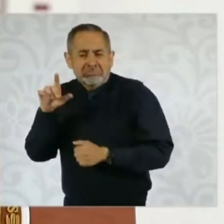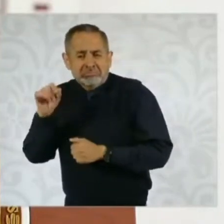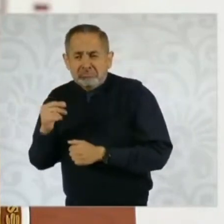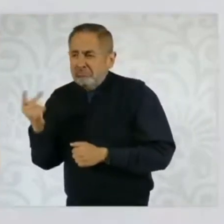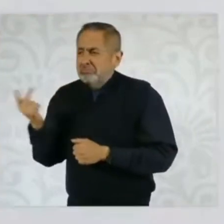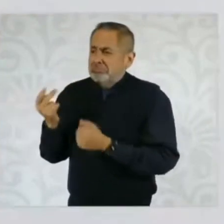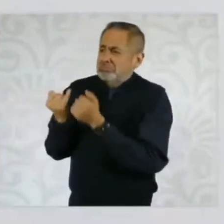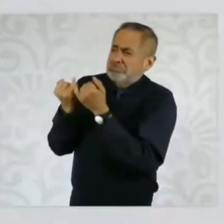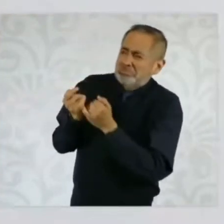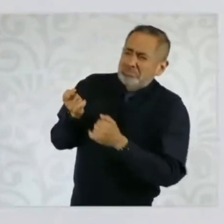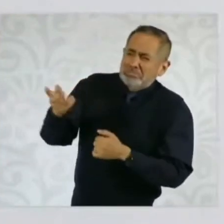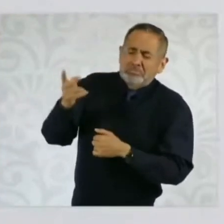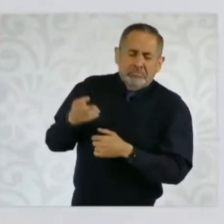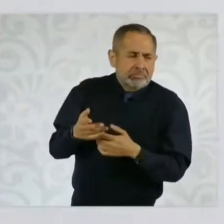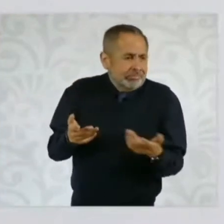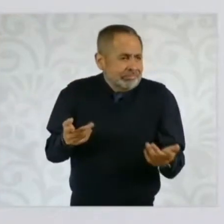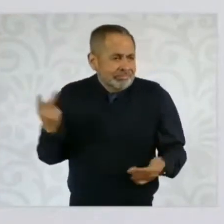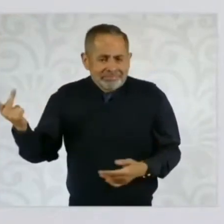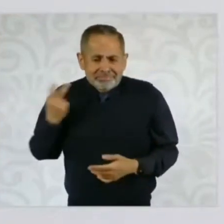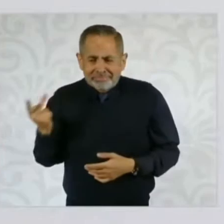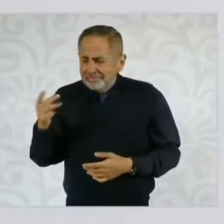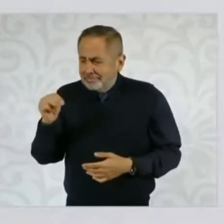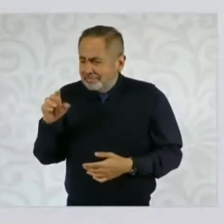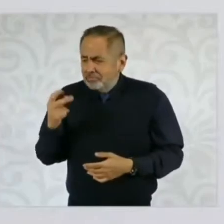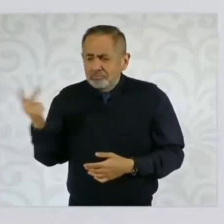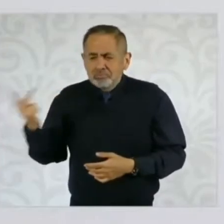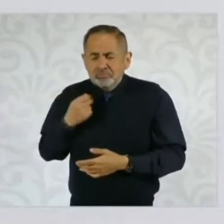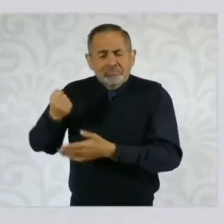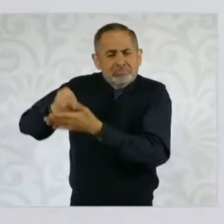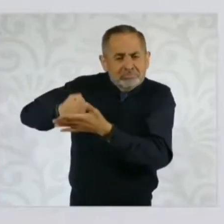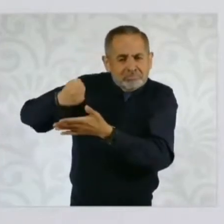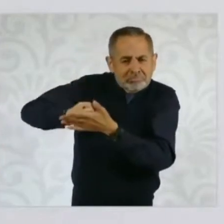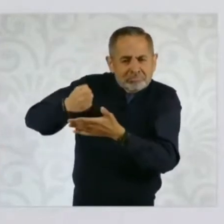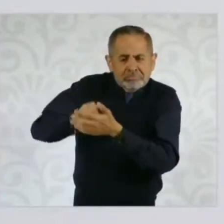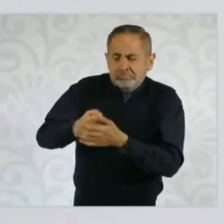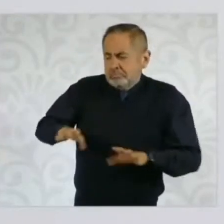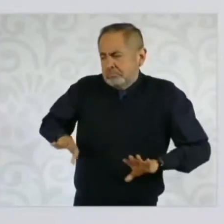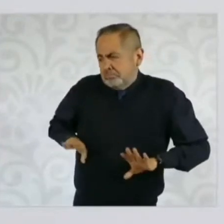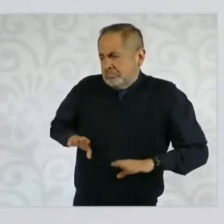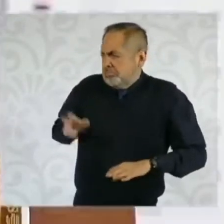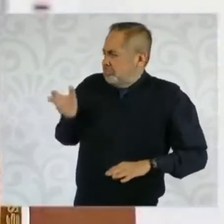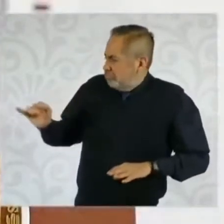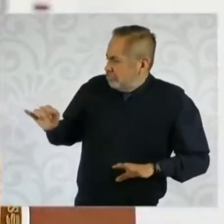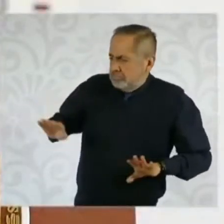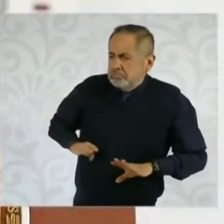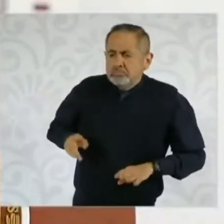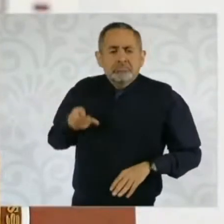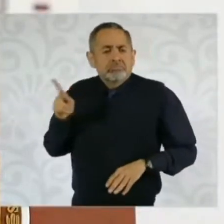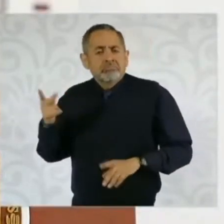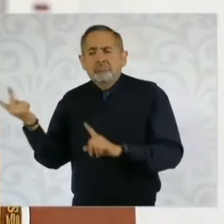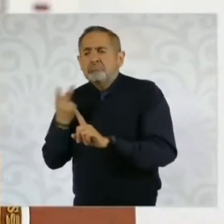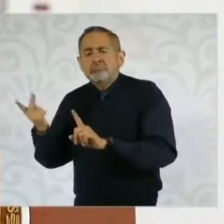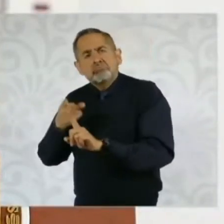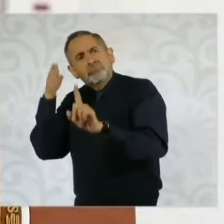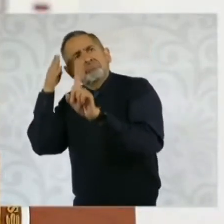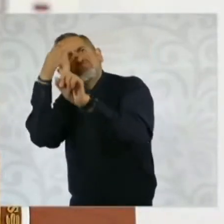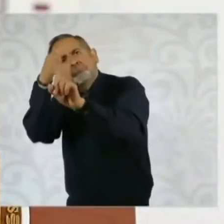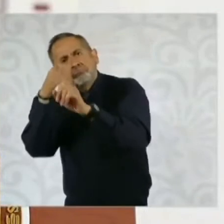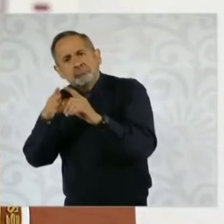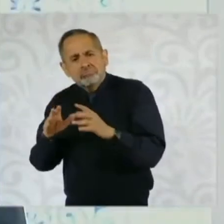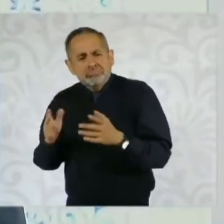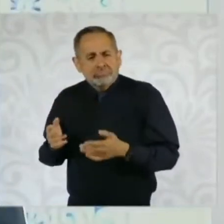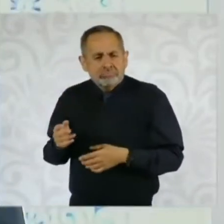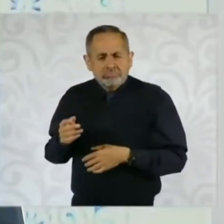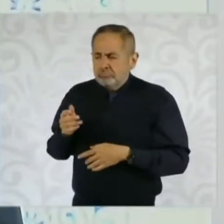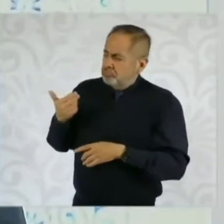Pues venimos del mismo movimiento. Cada uno tenemos estilos propios,